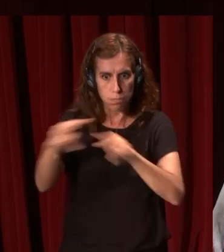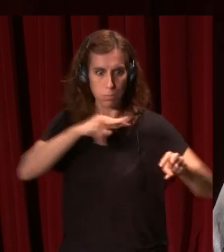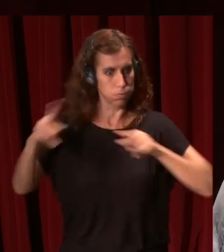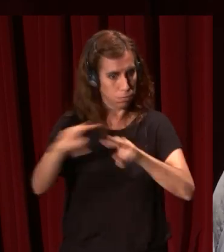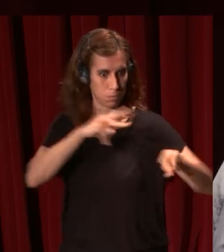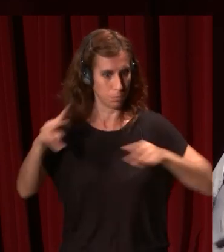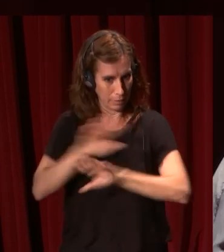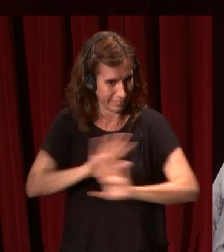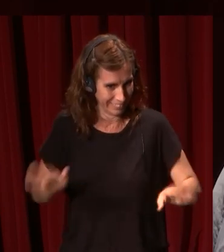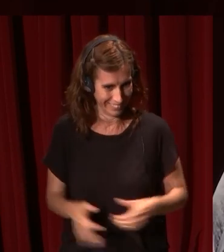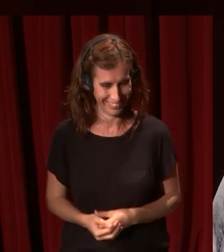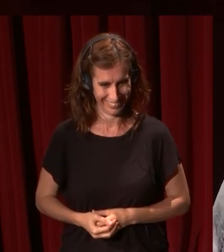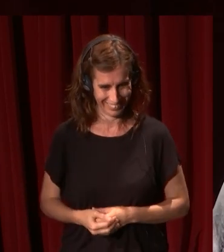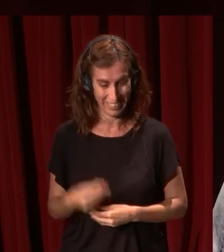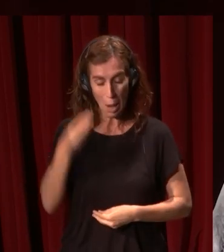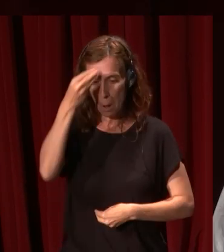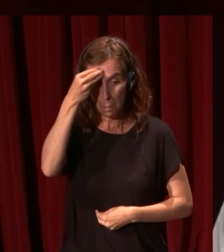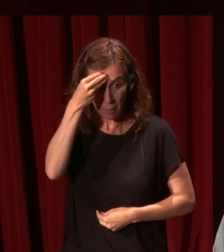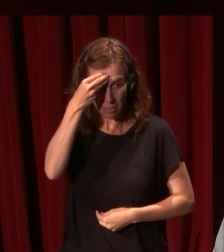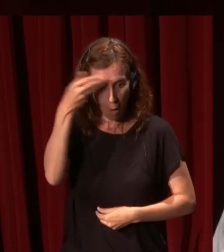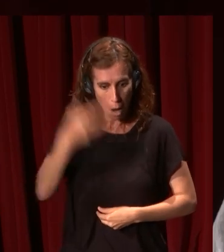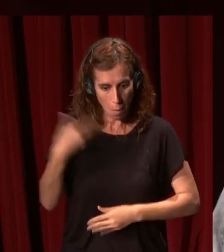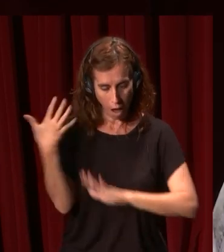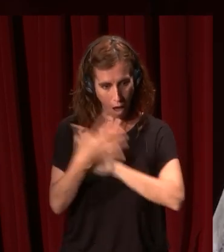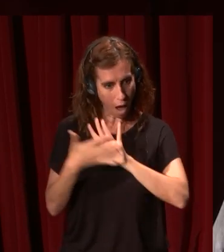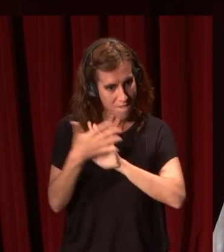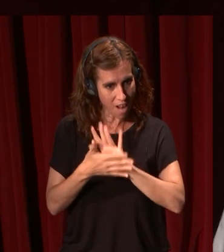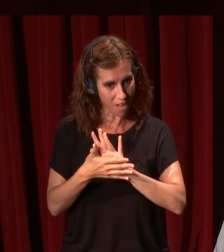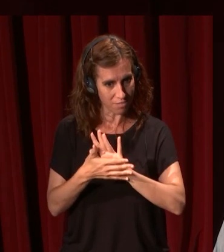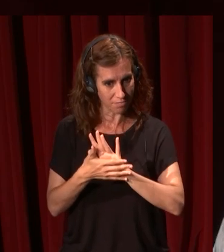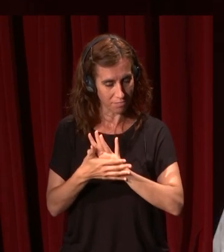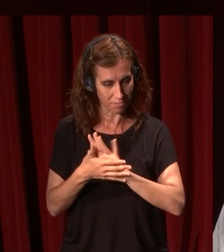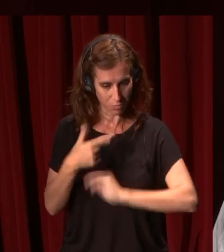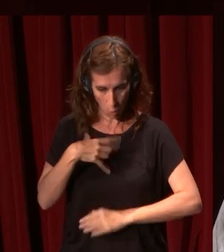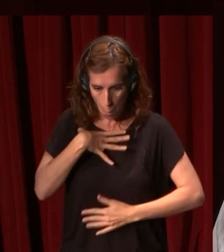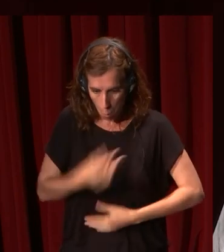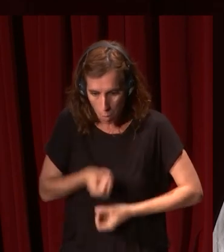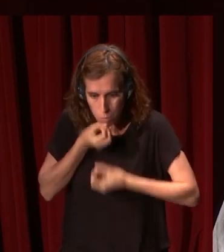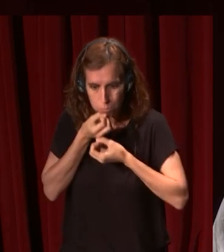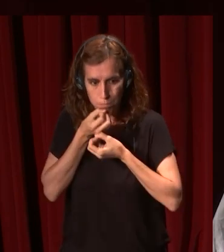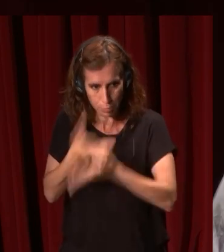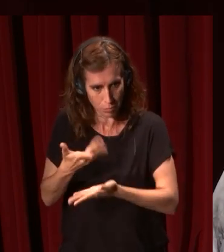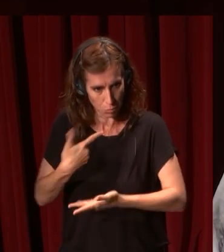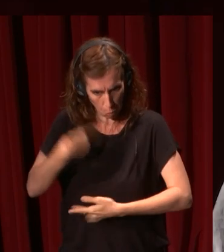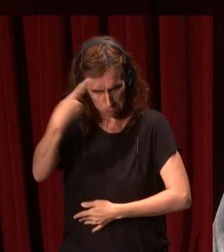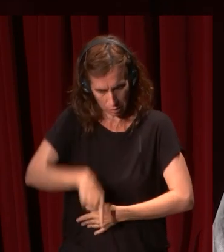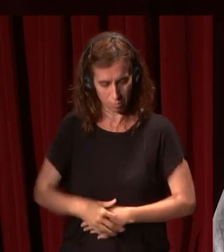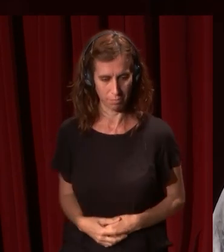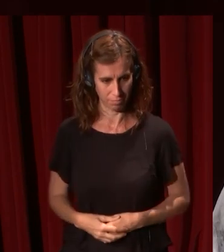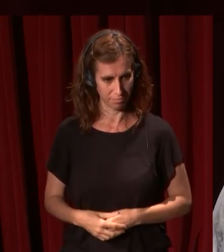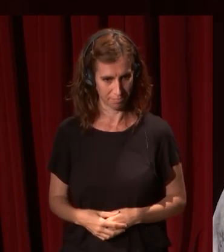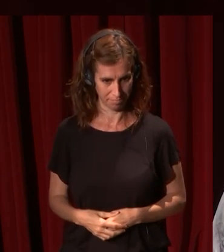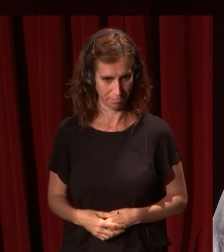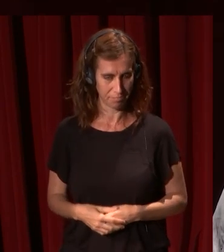es muy importante yo creo hablar sobre lo que uno puede hablar sobre lo que uno tiene autoridad y es un poco con esa